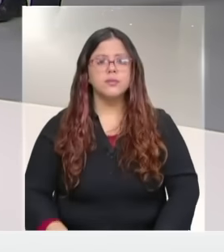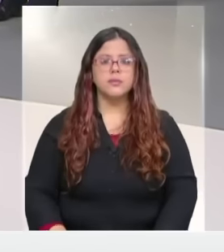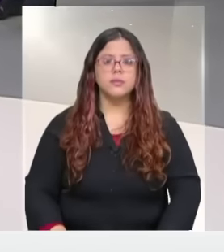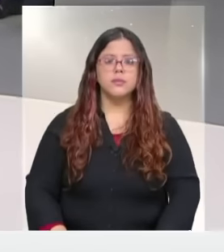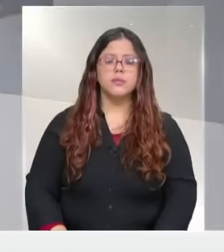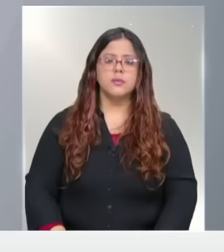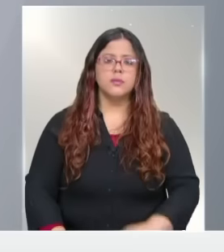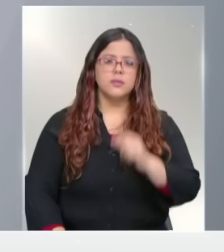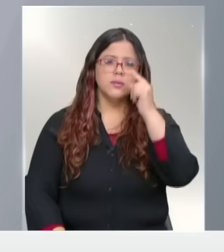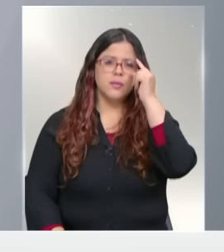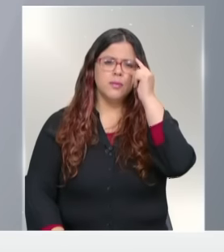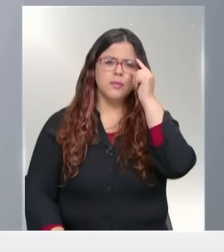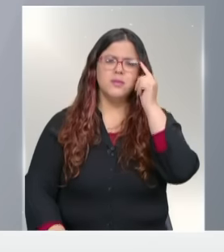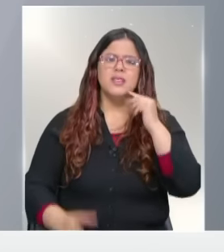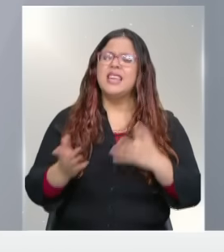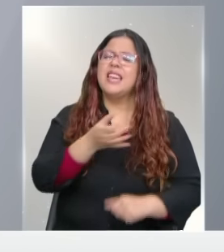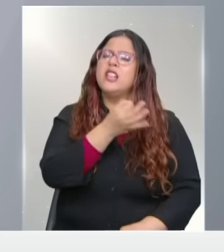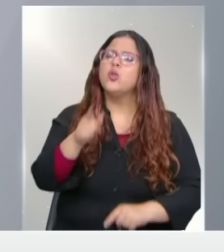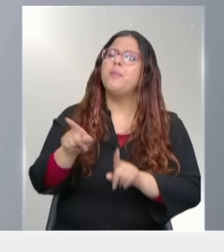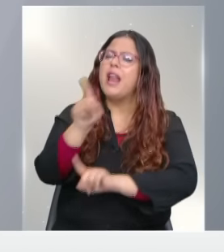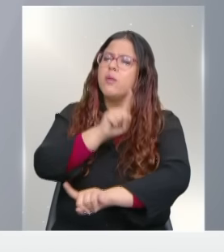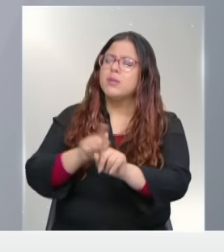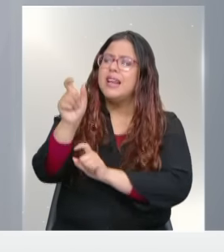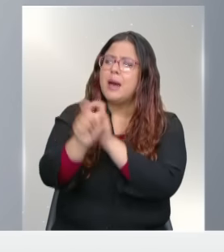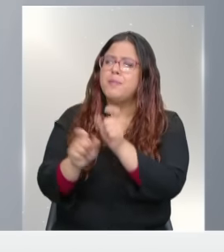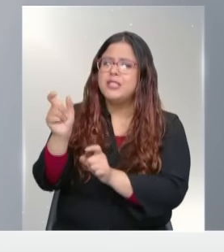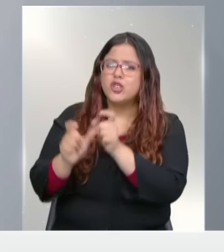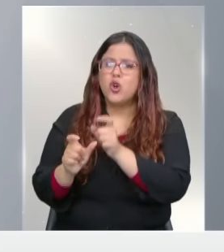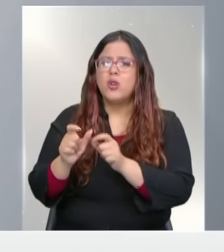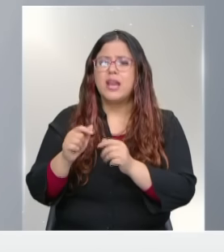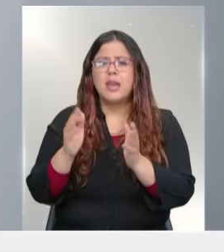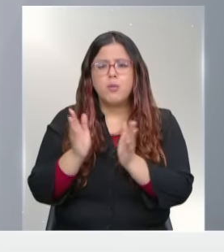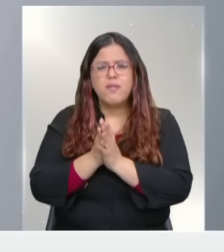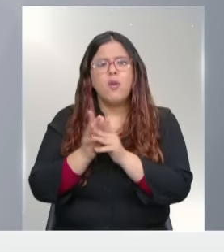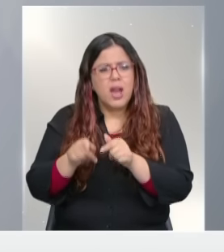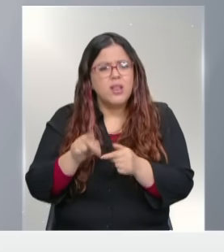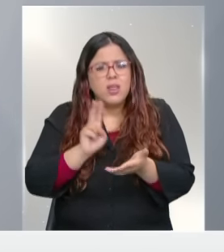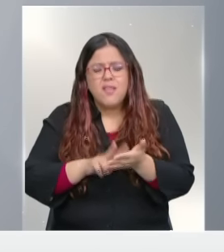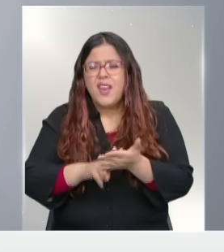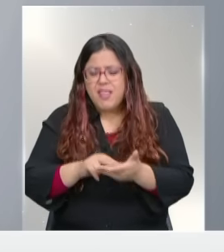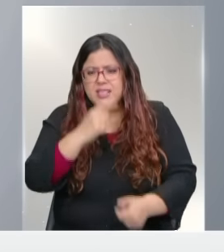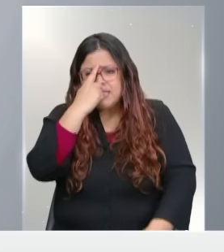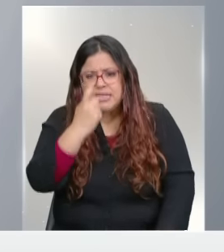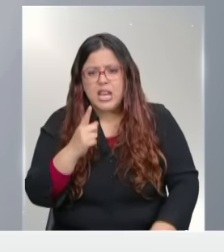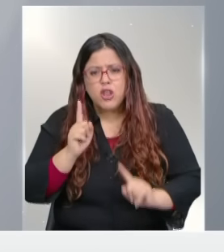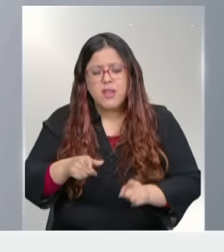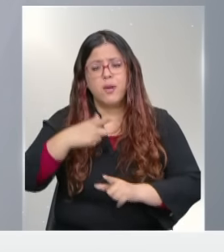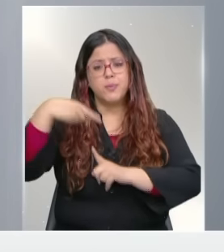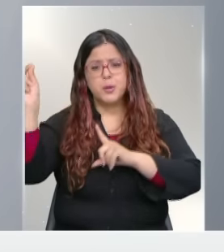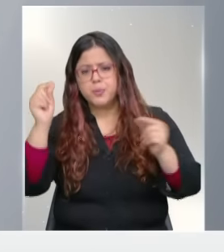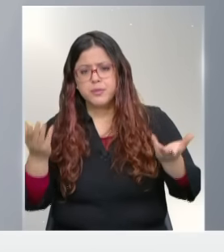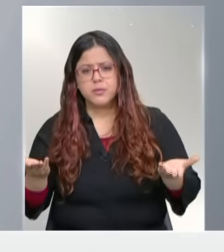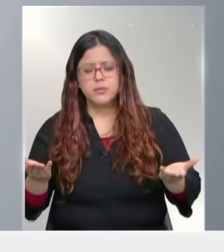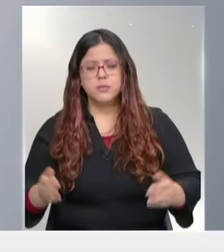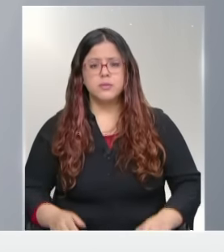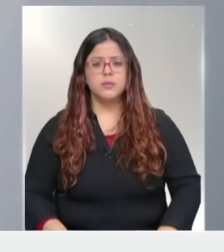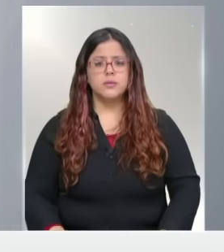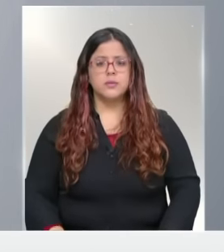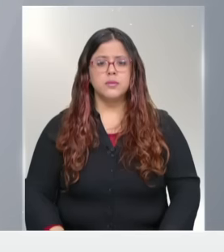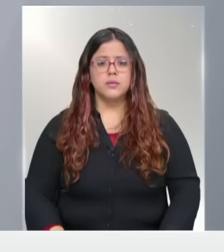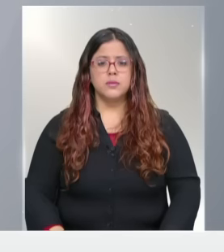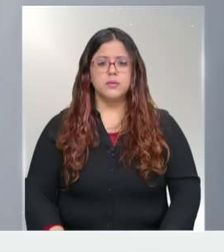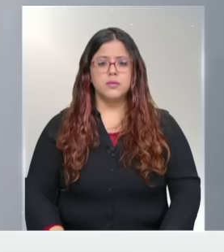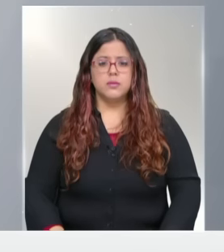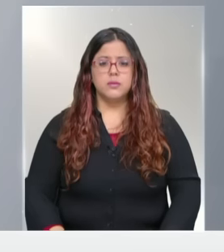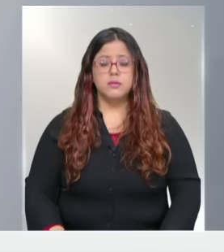¿Qué le dirías a ellos para que traten de convencer a ese ser querido de que tomen esto en serio y que deben de evacuar? Bueno, que